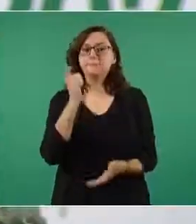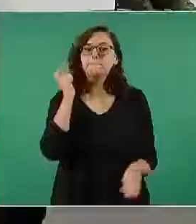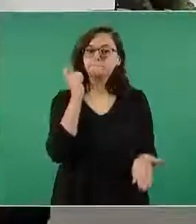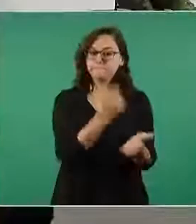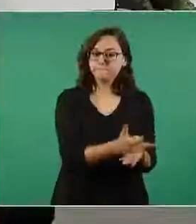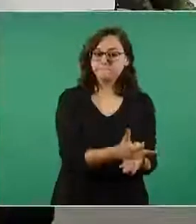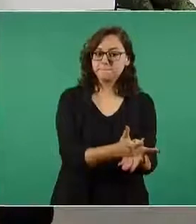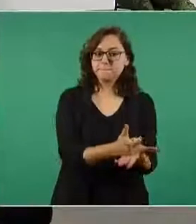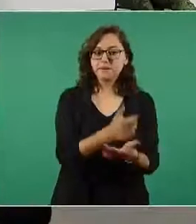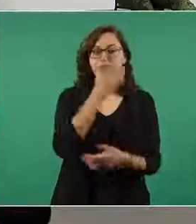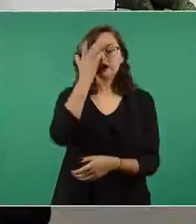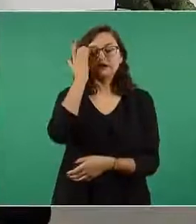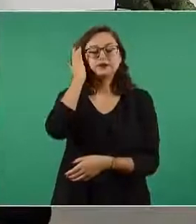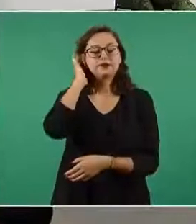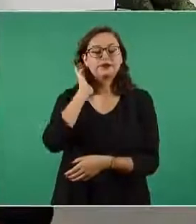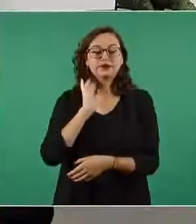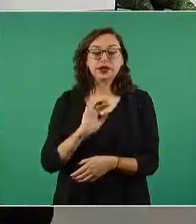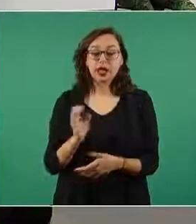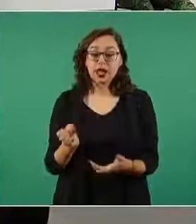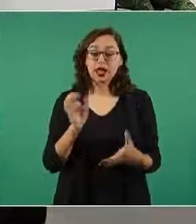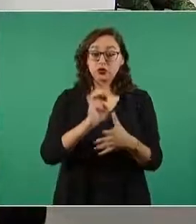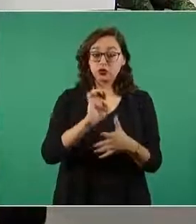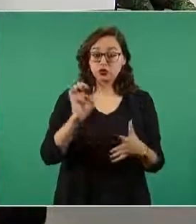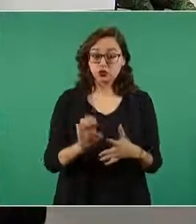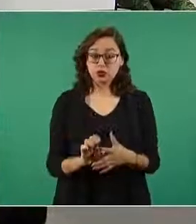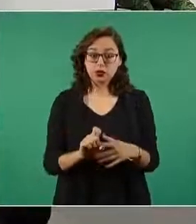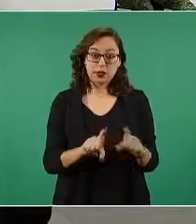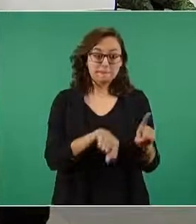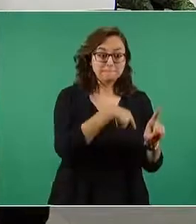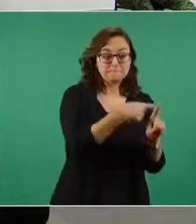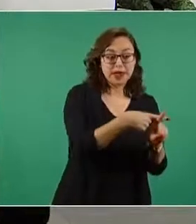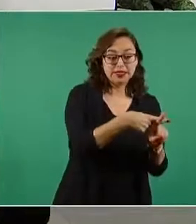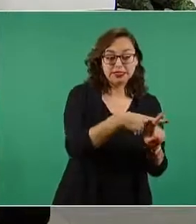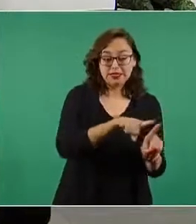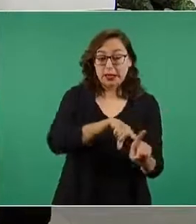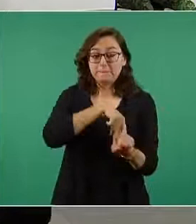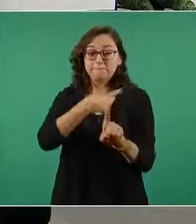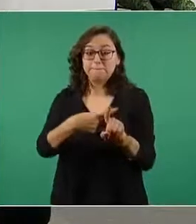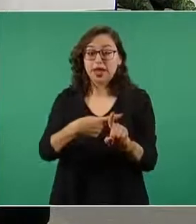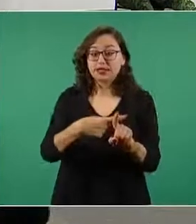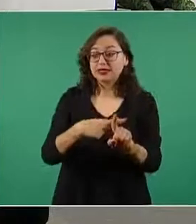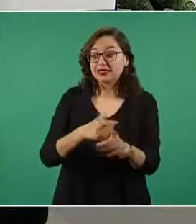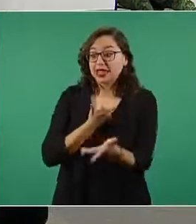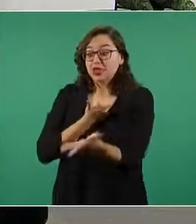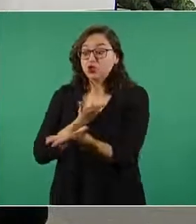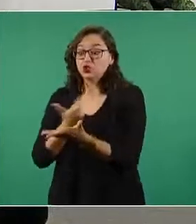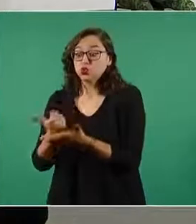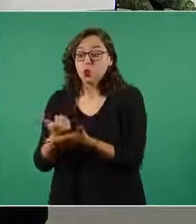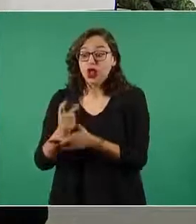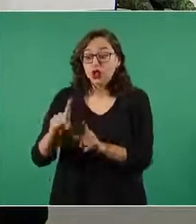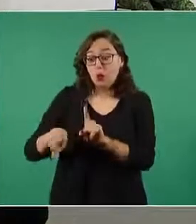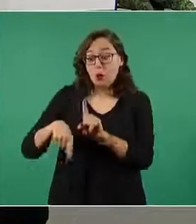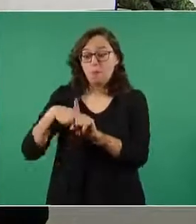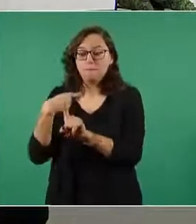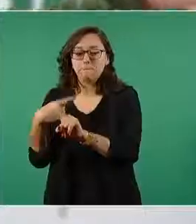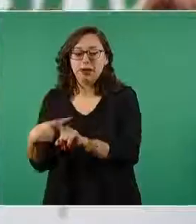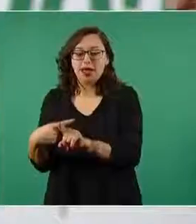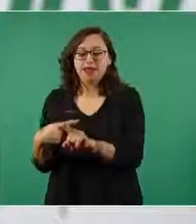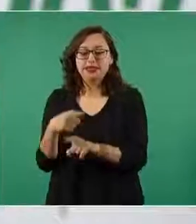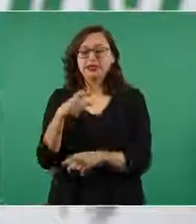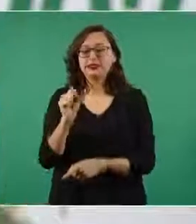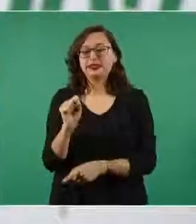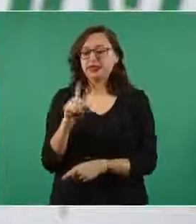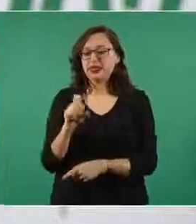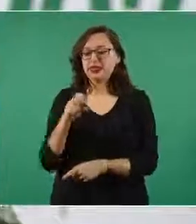si sumamos ambos conceptos a lo que gana el trabajador la Secretaría debe de aportar un 33